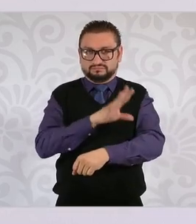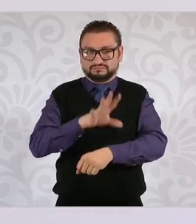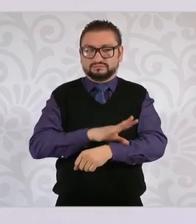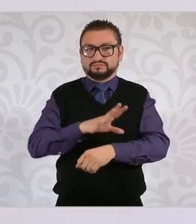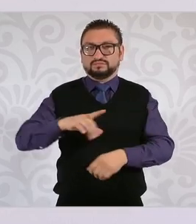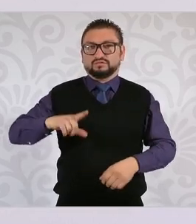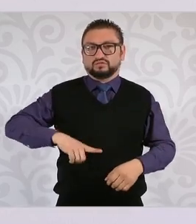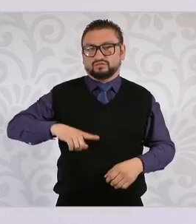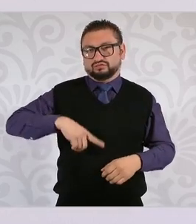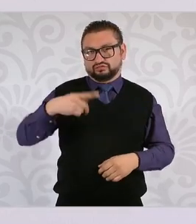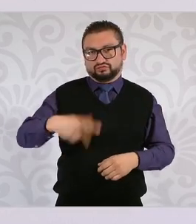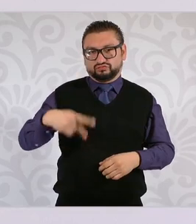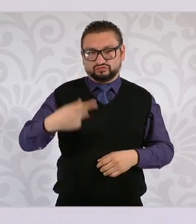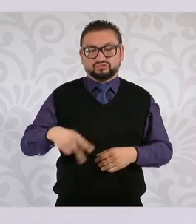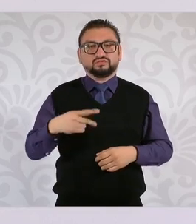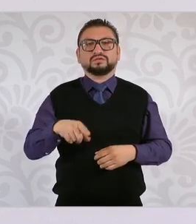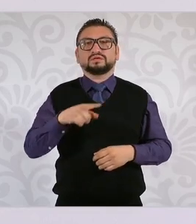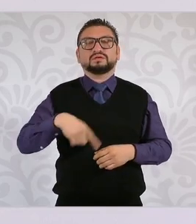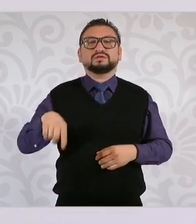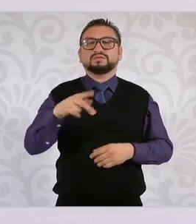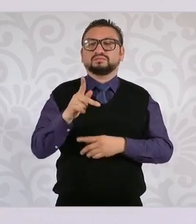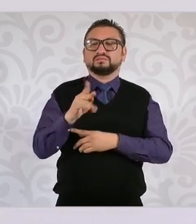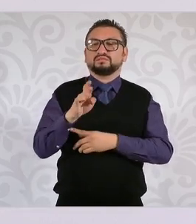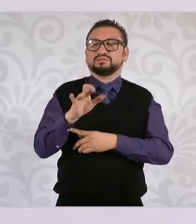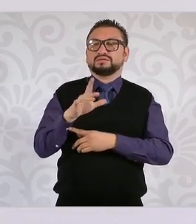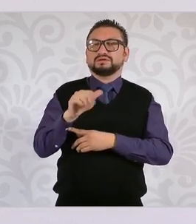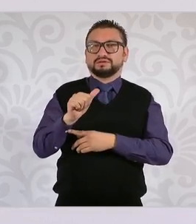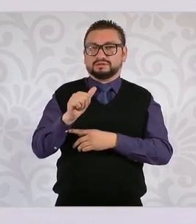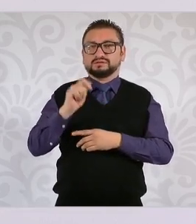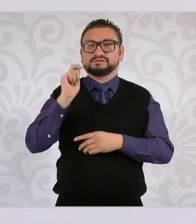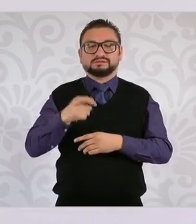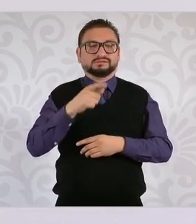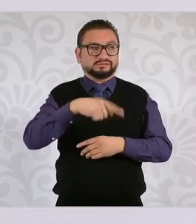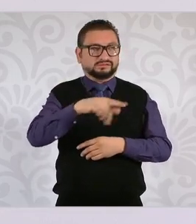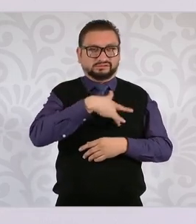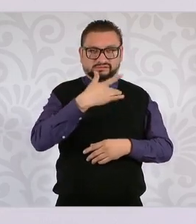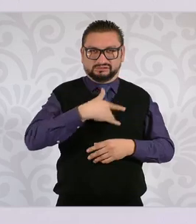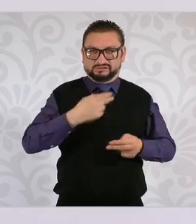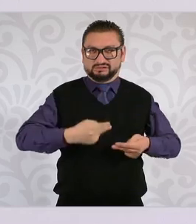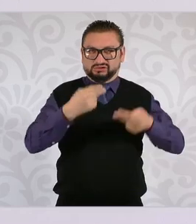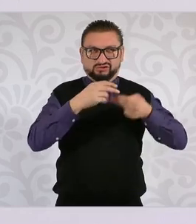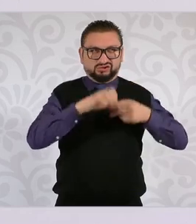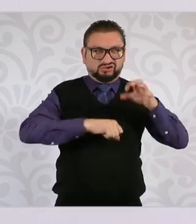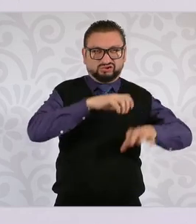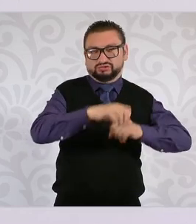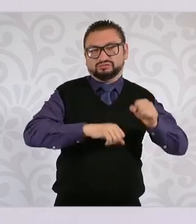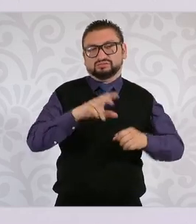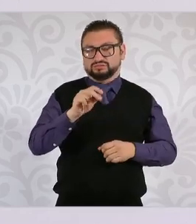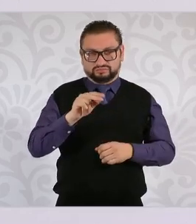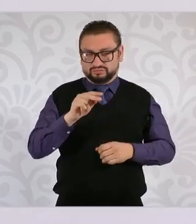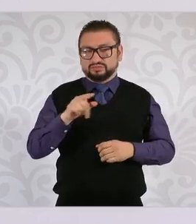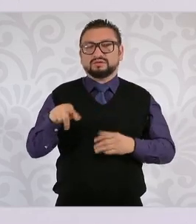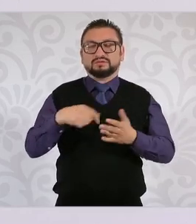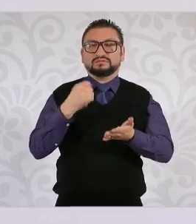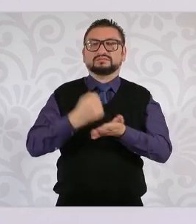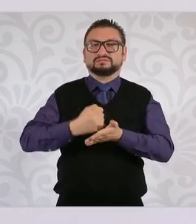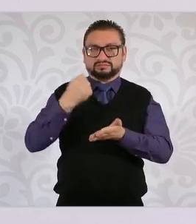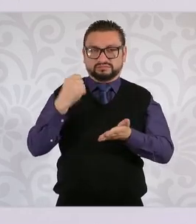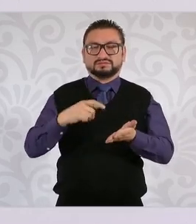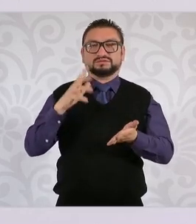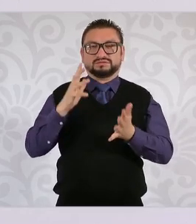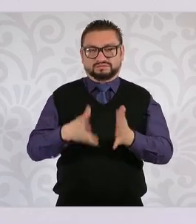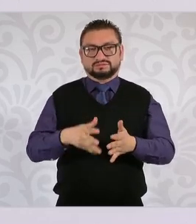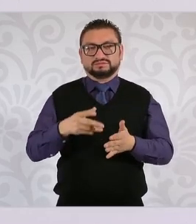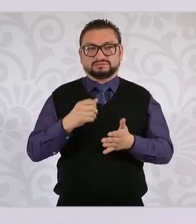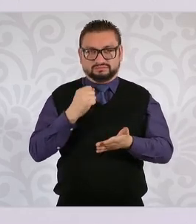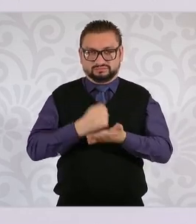Estado no sean consideradas monopolios. Eso es lo que se aprobó. Eso que